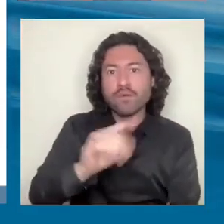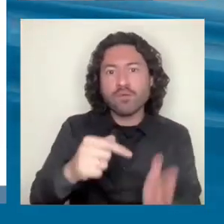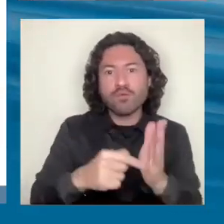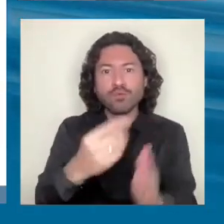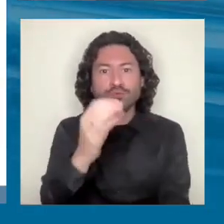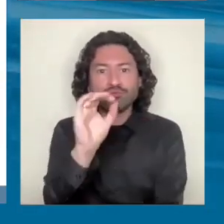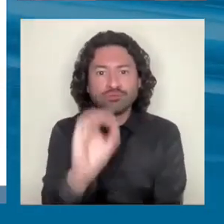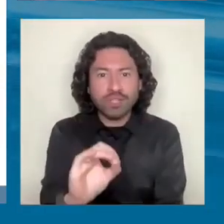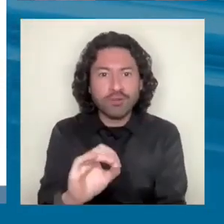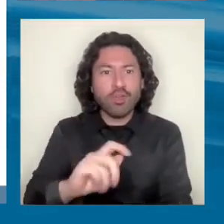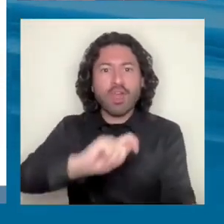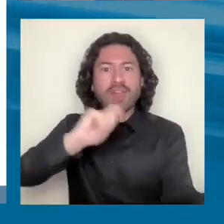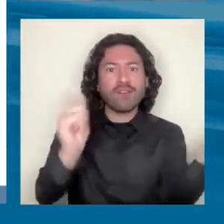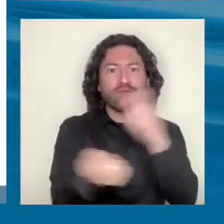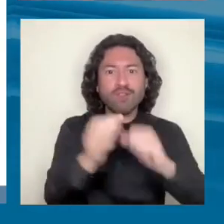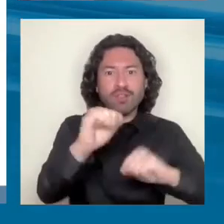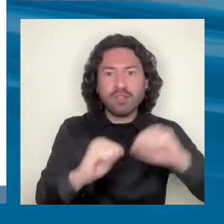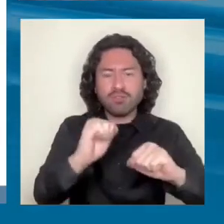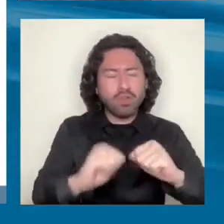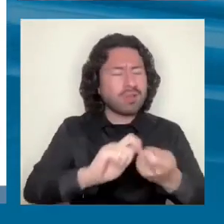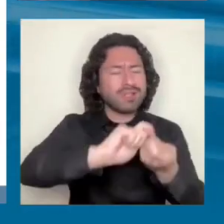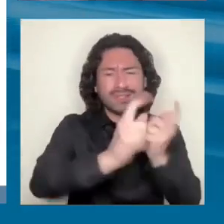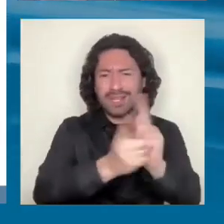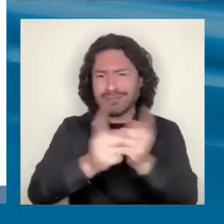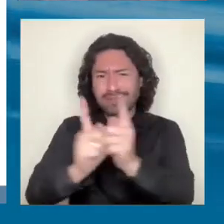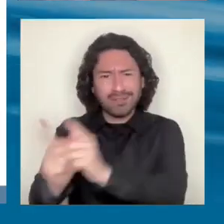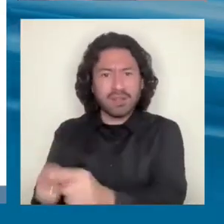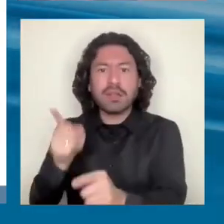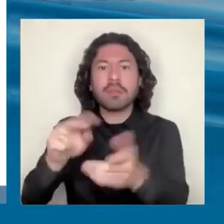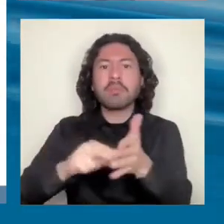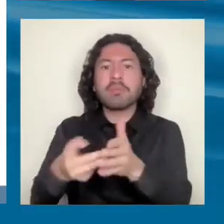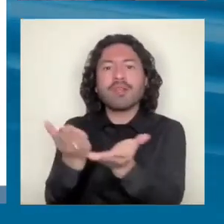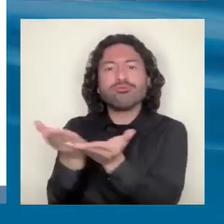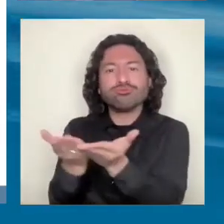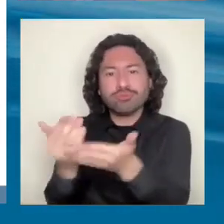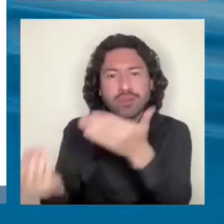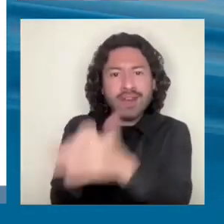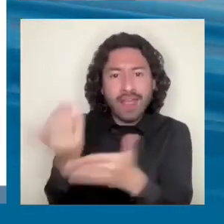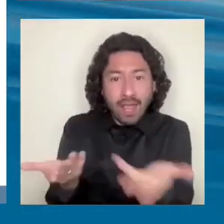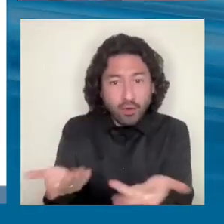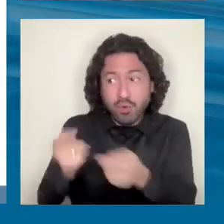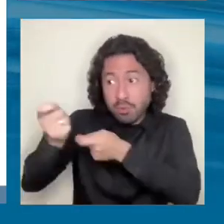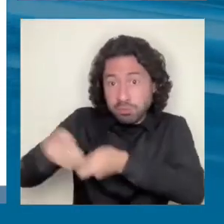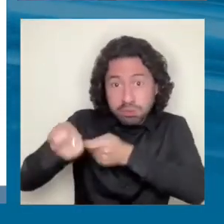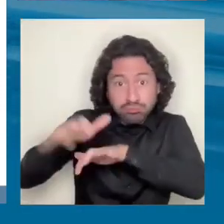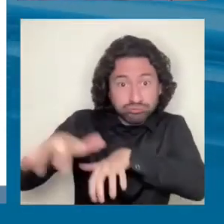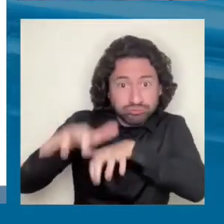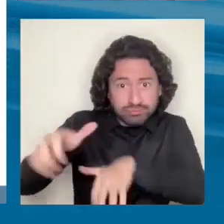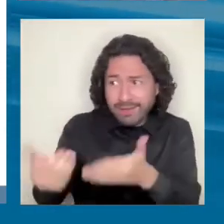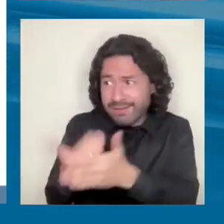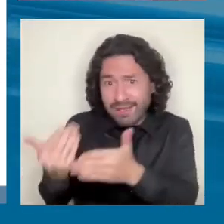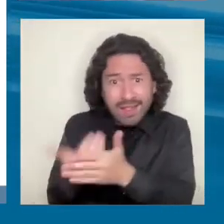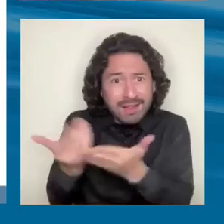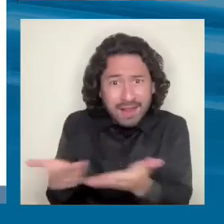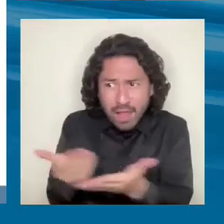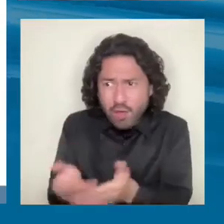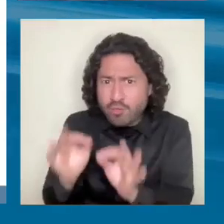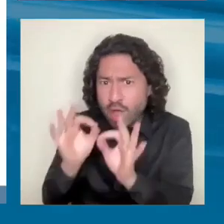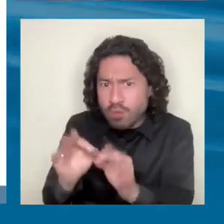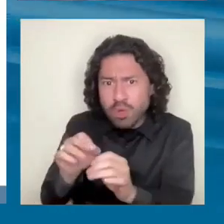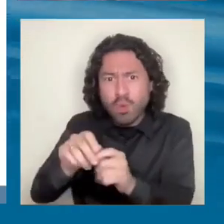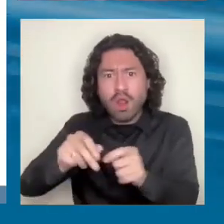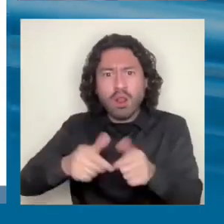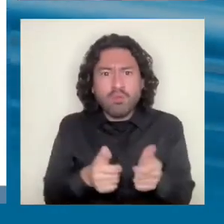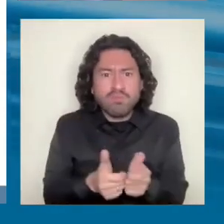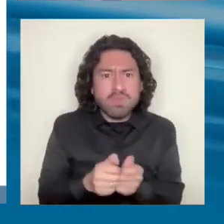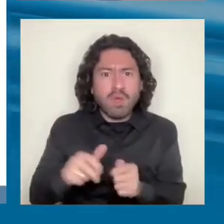todo. Industria 4.0 son los servicios modernos, Industria 4.0 es la agricultura moderna, con agricultura de precisión, con drones, con